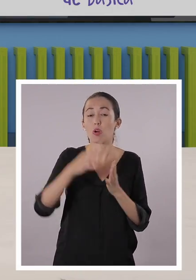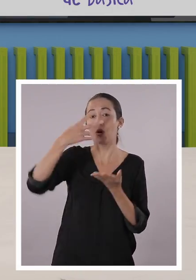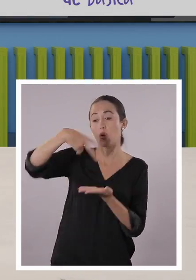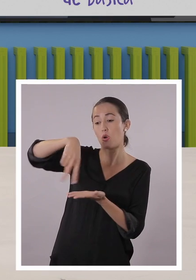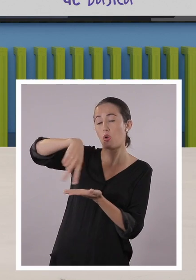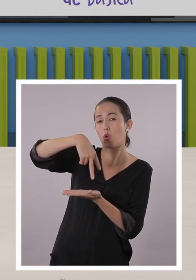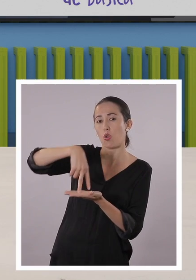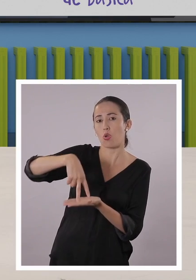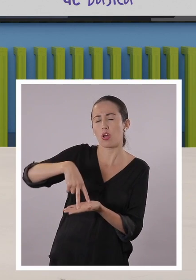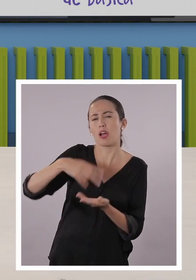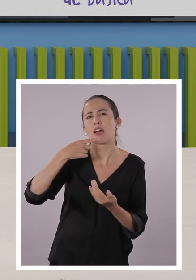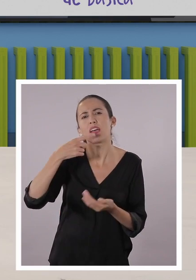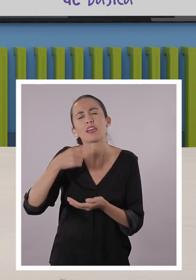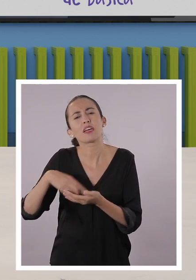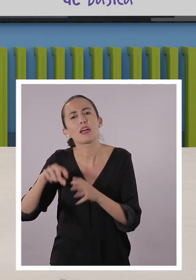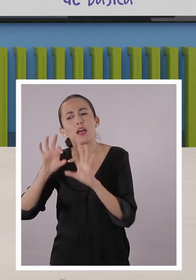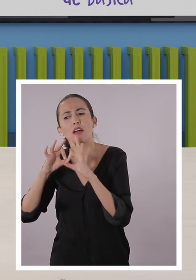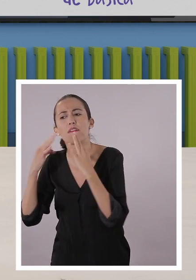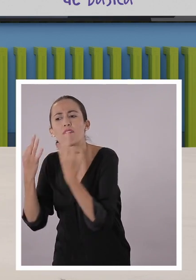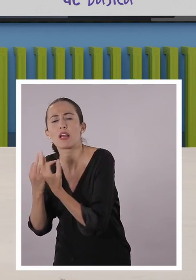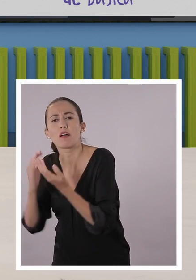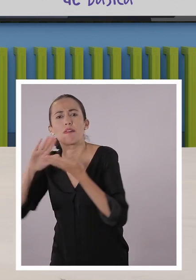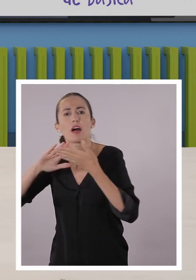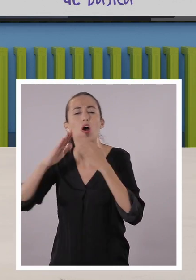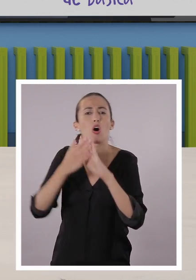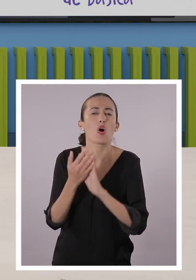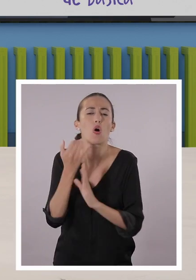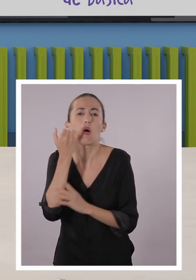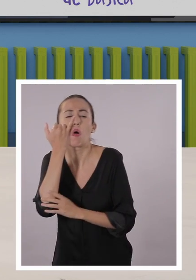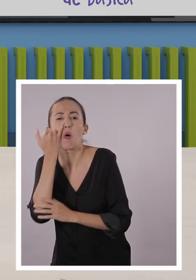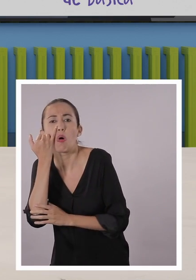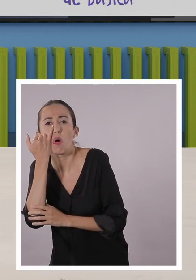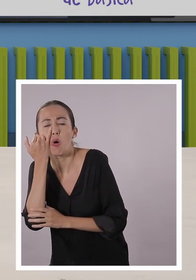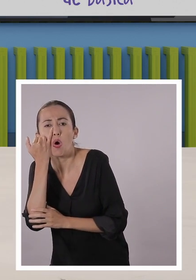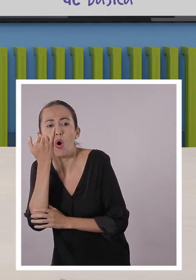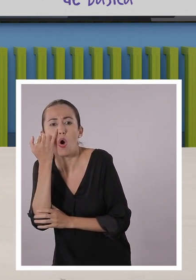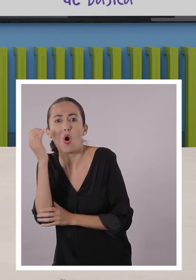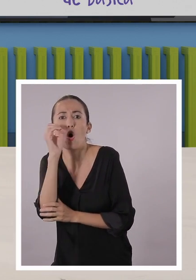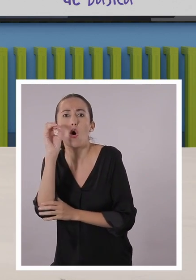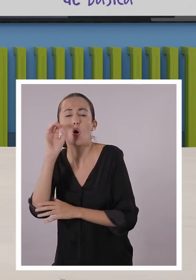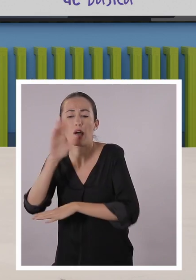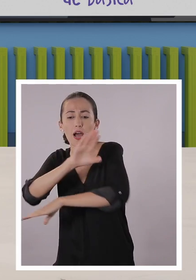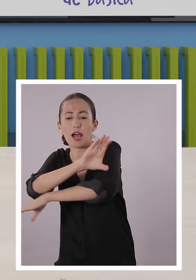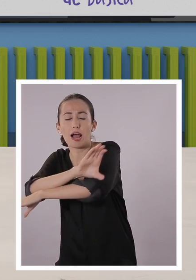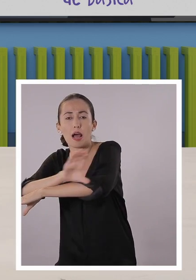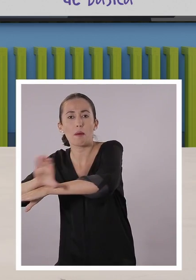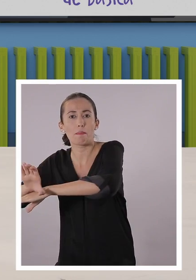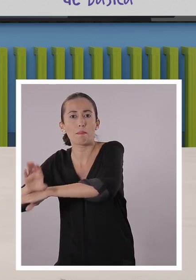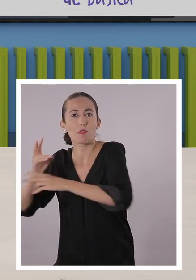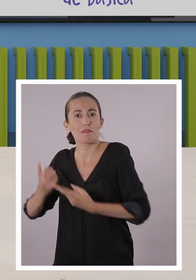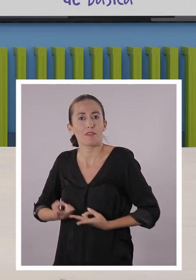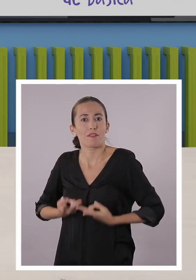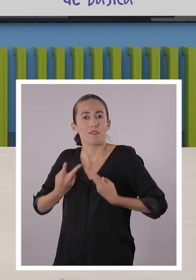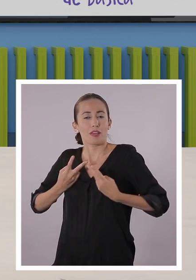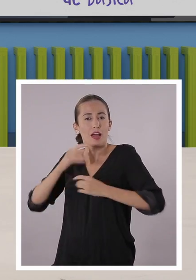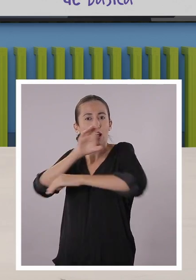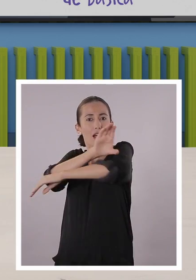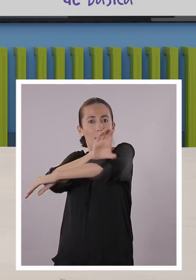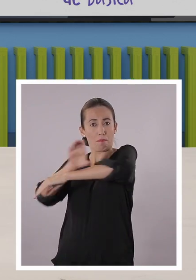tal vez. Cuéntenos, profe. ¿Qué bailaban las familias indígenas o los mestizos que vivían en el campo, en la zona rural?